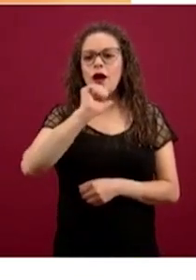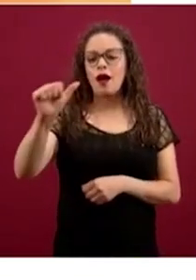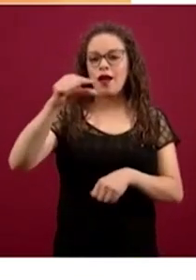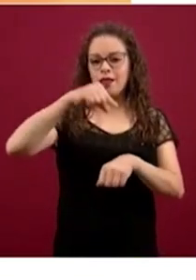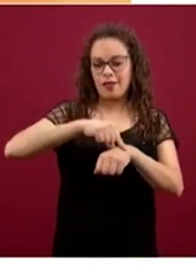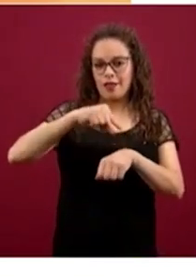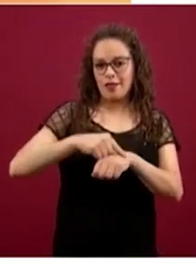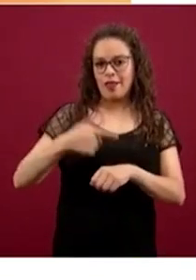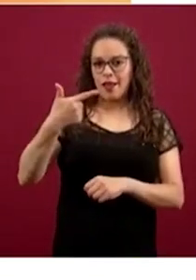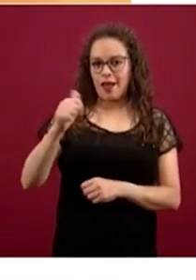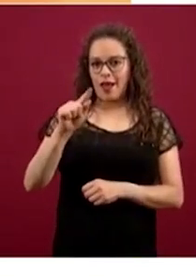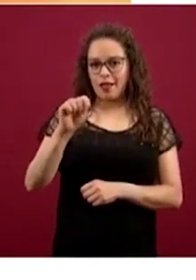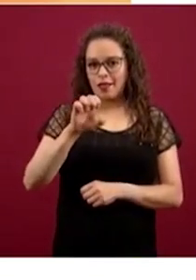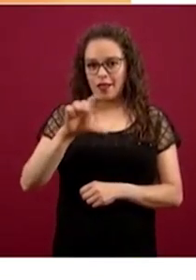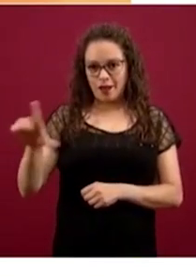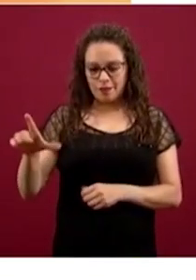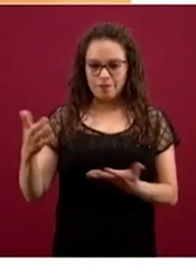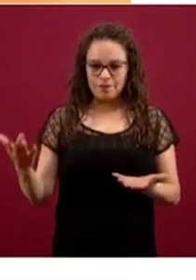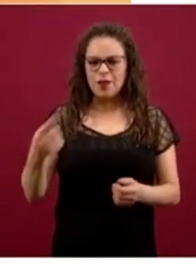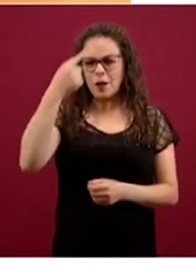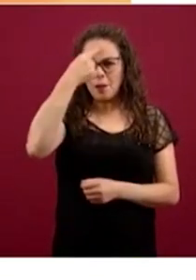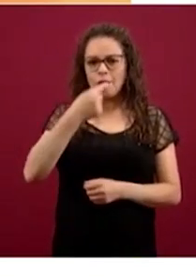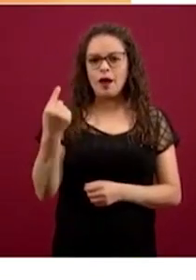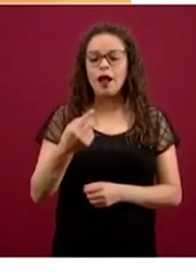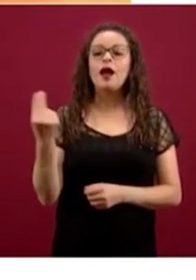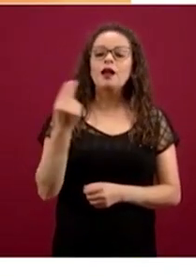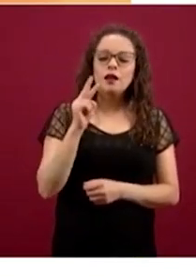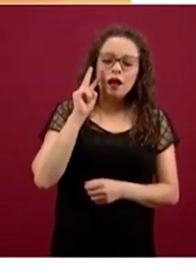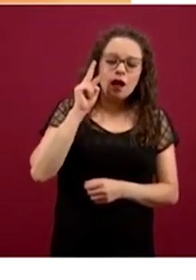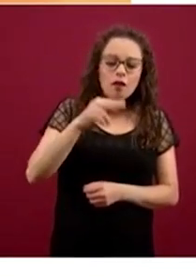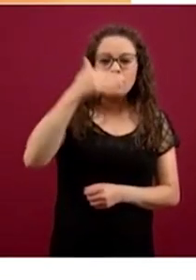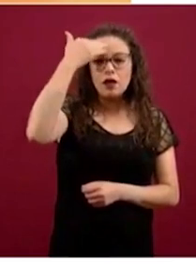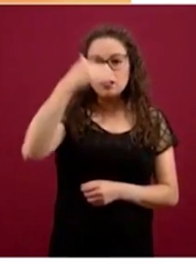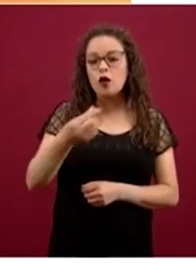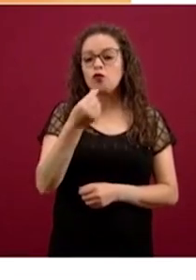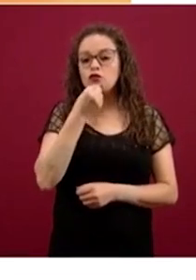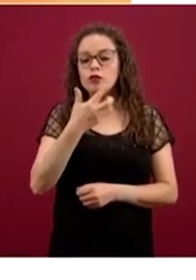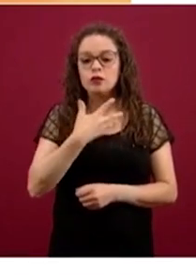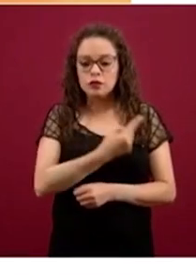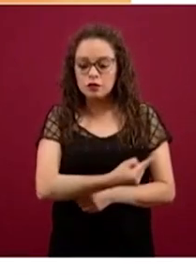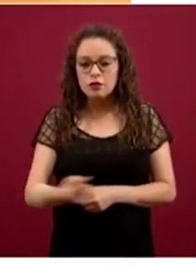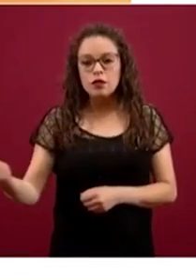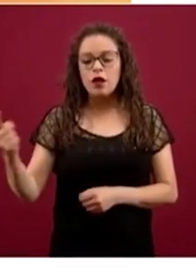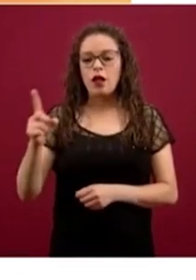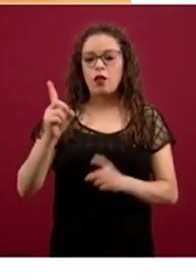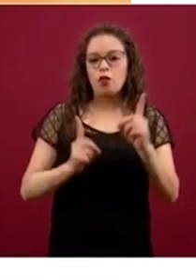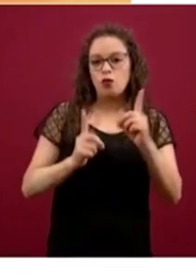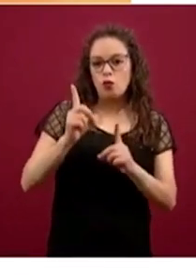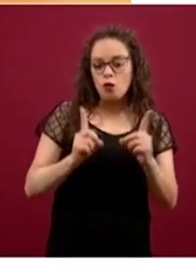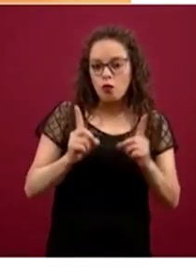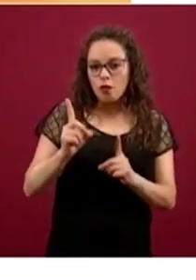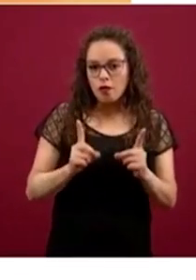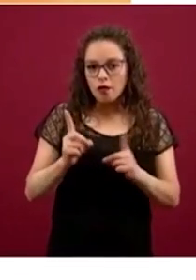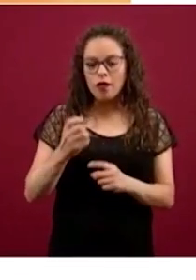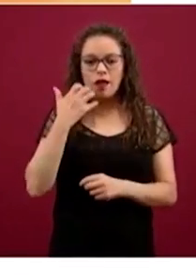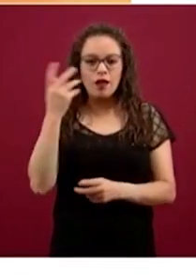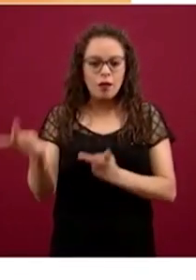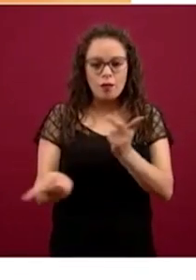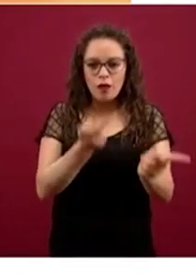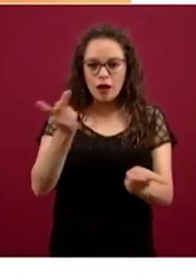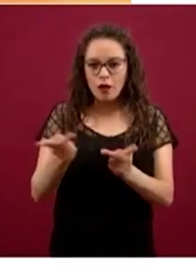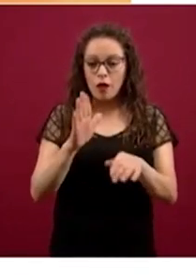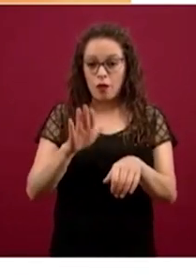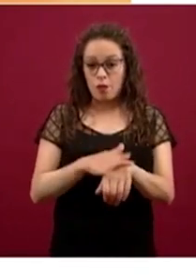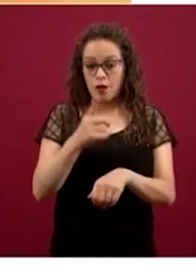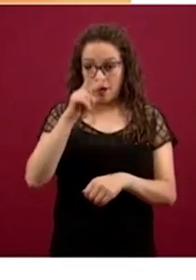30 segundos preguntándole lo que quieras. O un dibujo de cómo te sientes por esta situación. Podrías acompañar al Dr. Gatell el 30